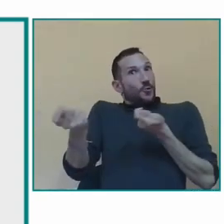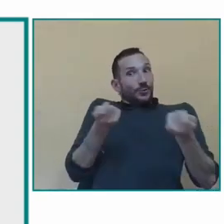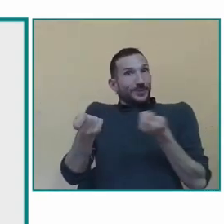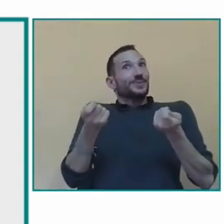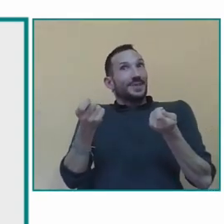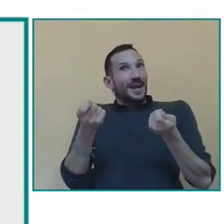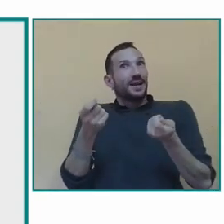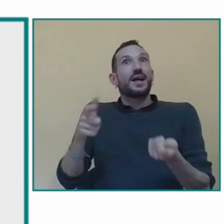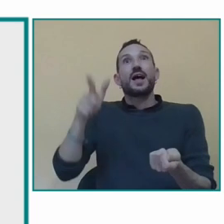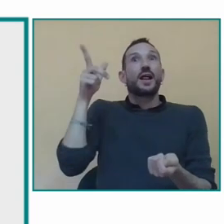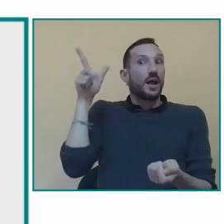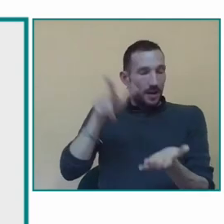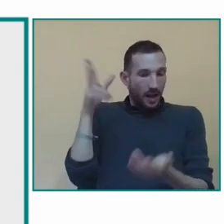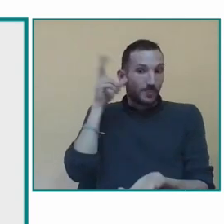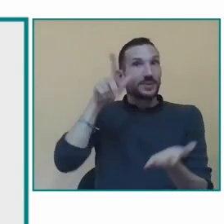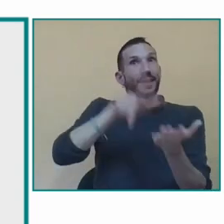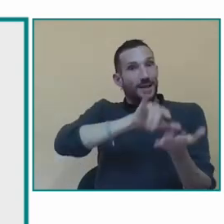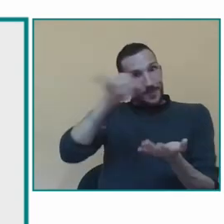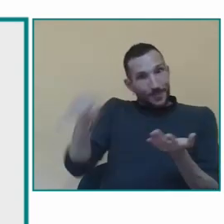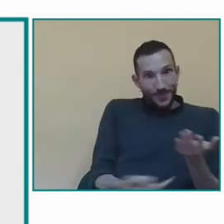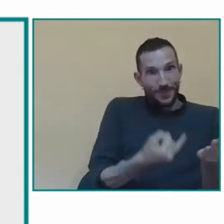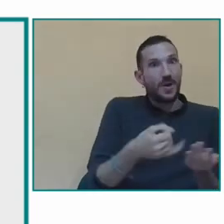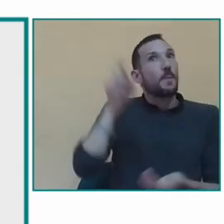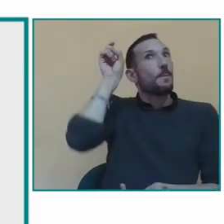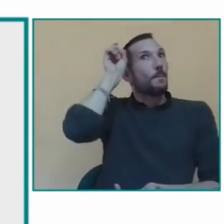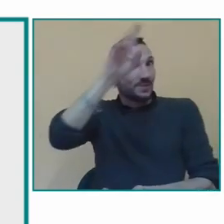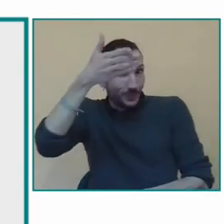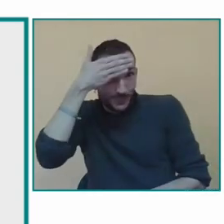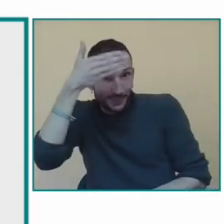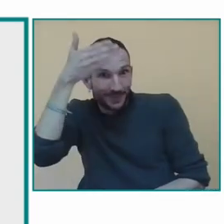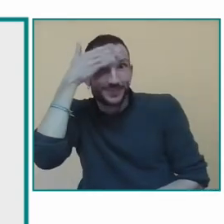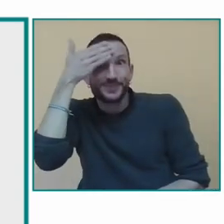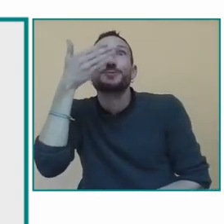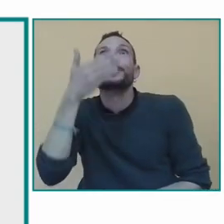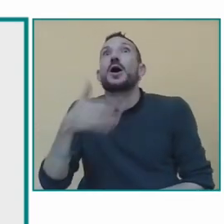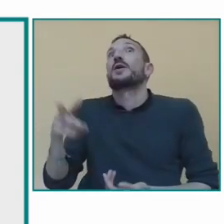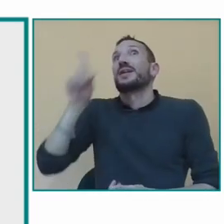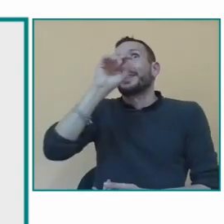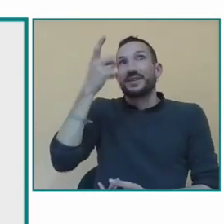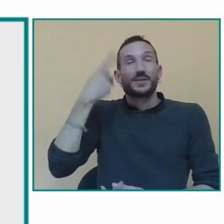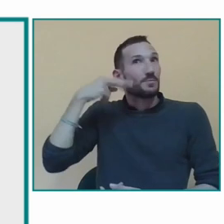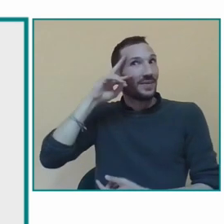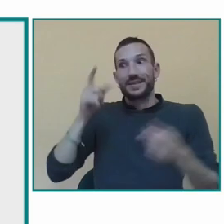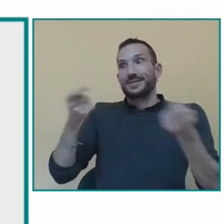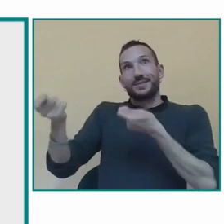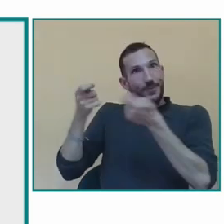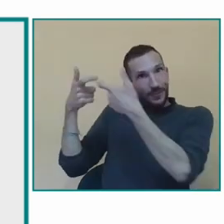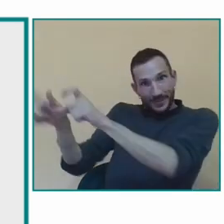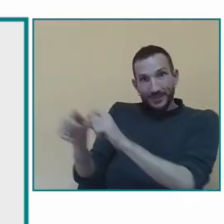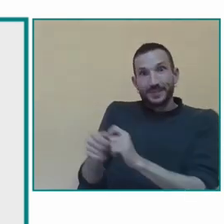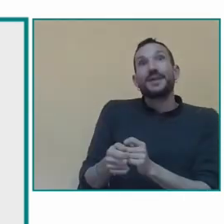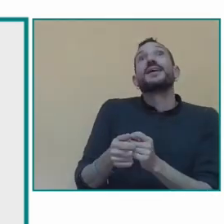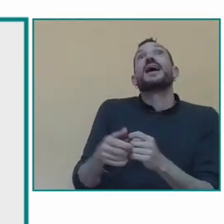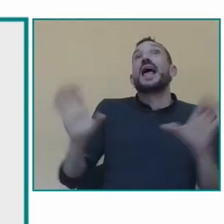también es importante esta coordinación como veis anteriormente tanto con la doctora como con la maestra